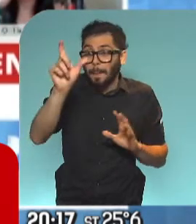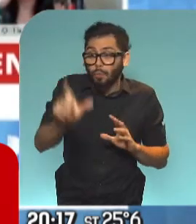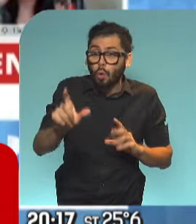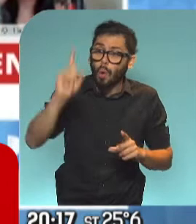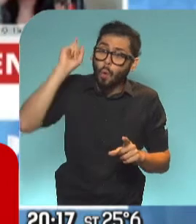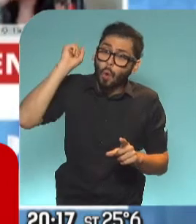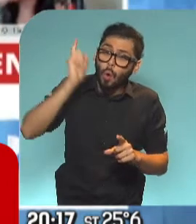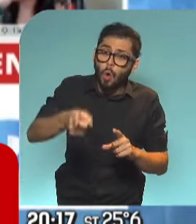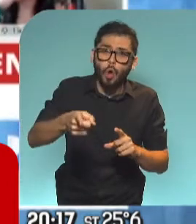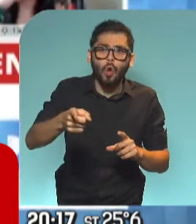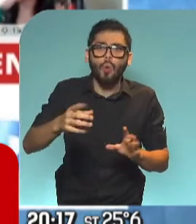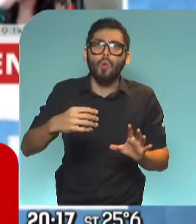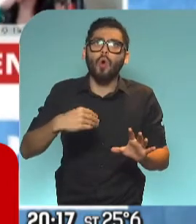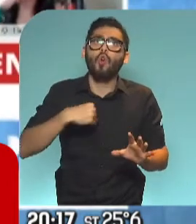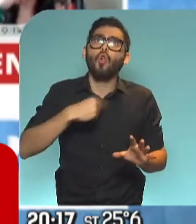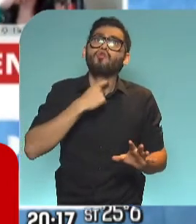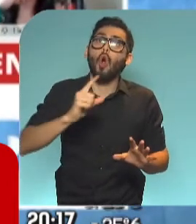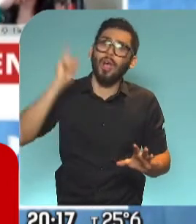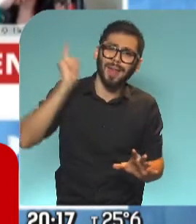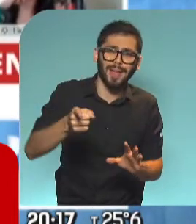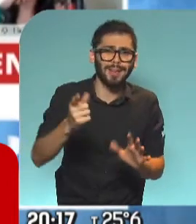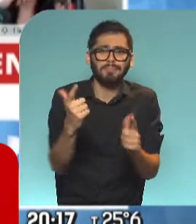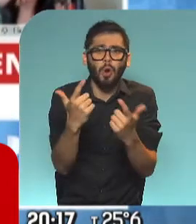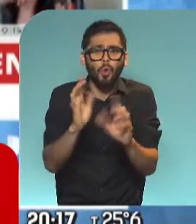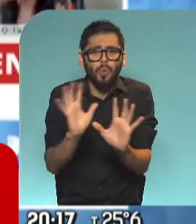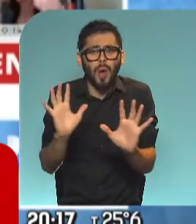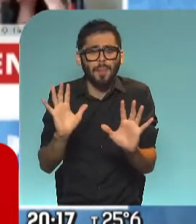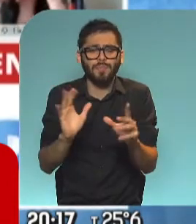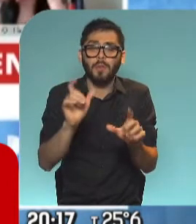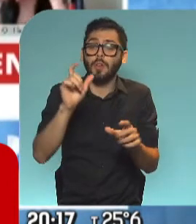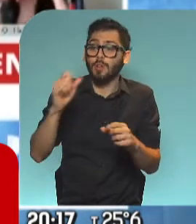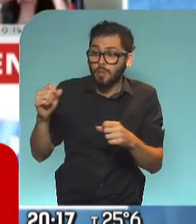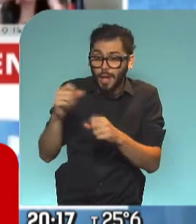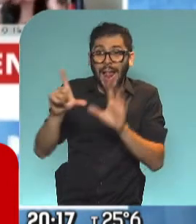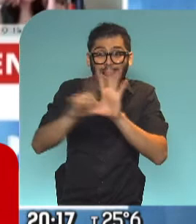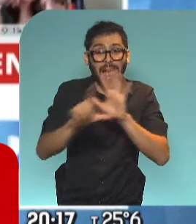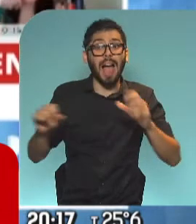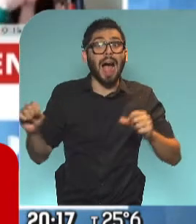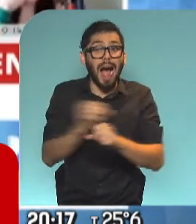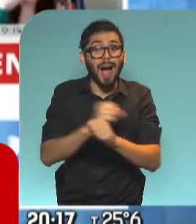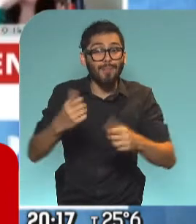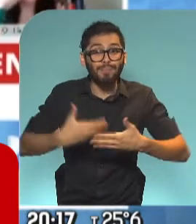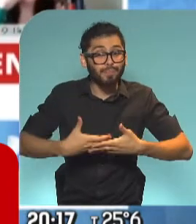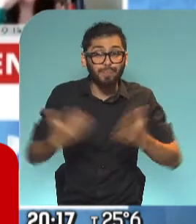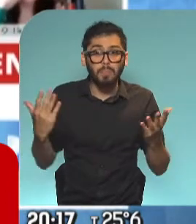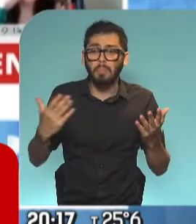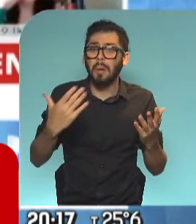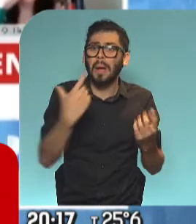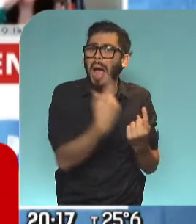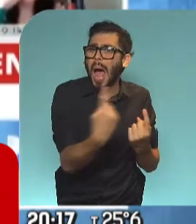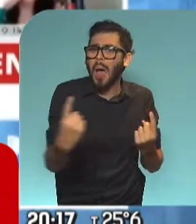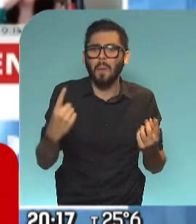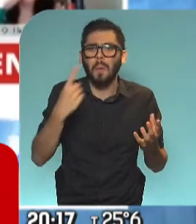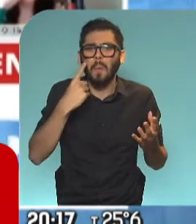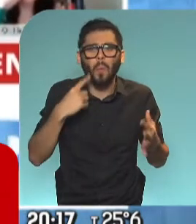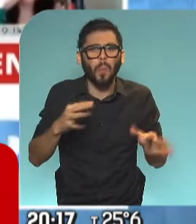decidir en contra de sus convicciones. Cada persona, después de que se sancione esta ley, podrá seguir viviendo según